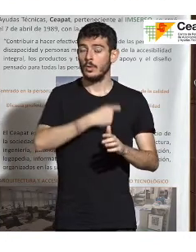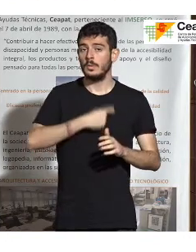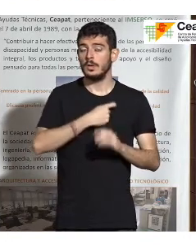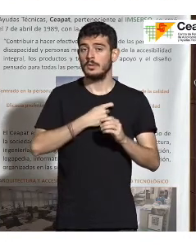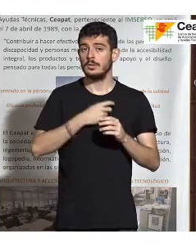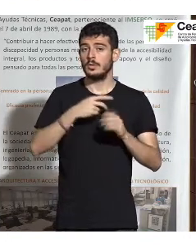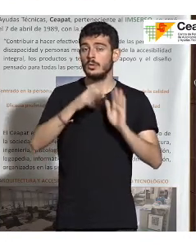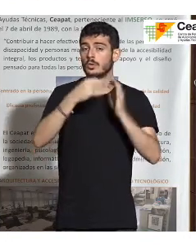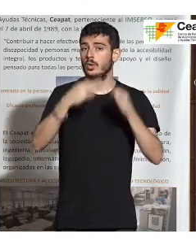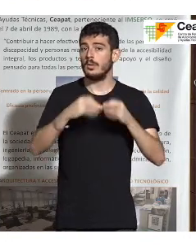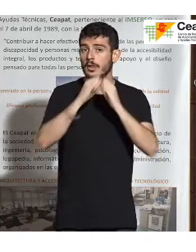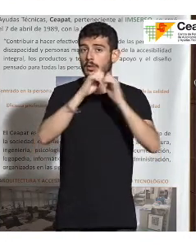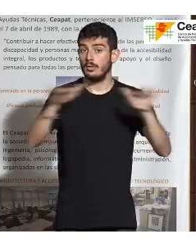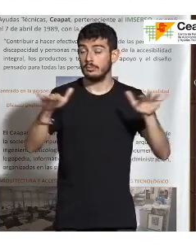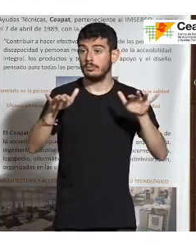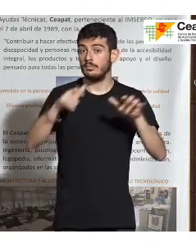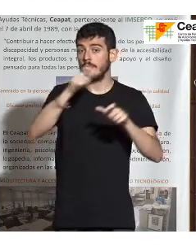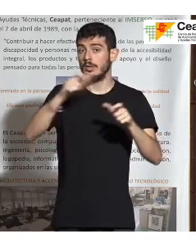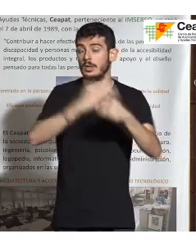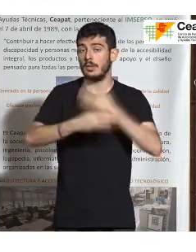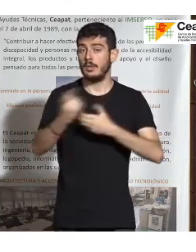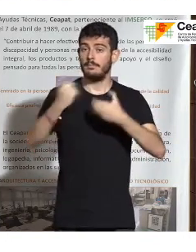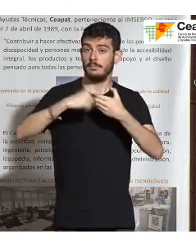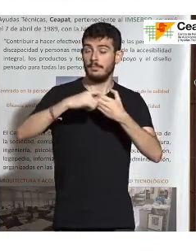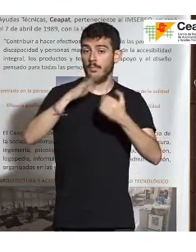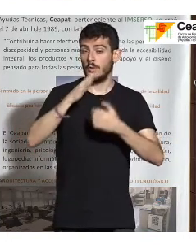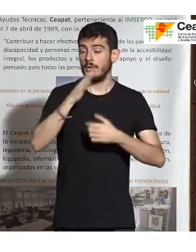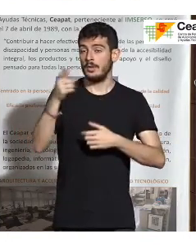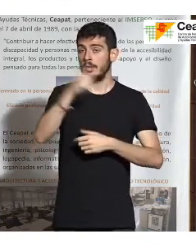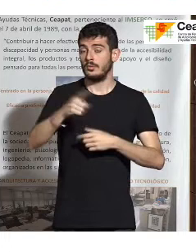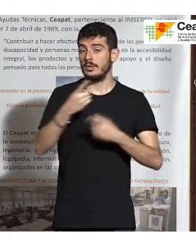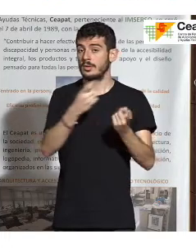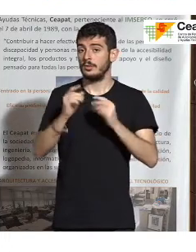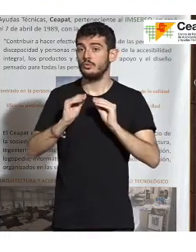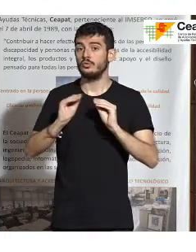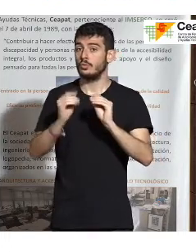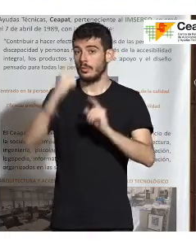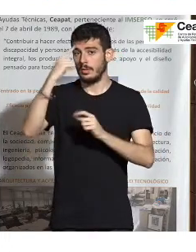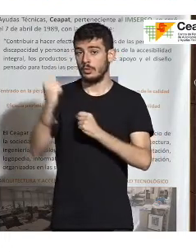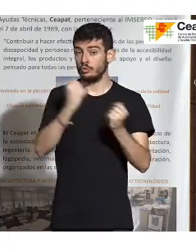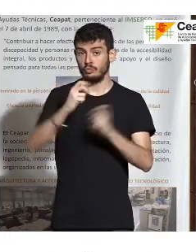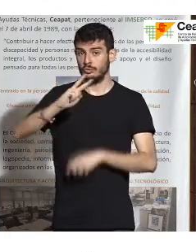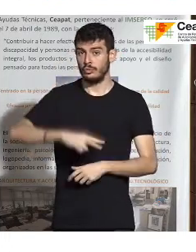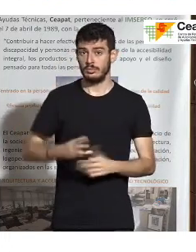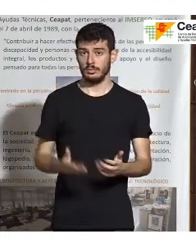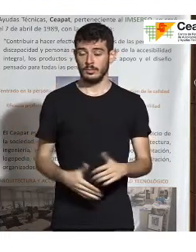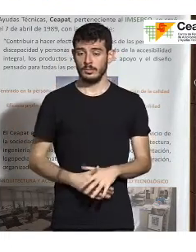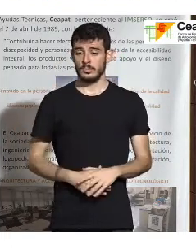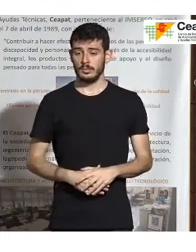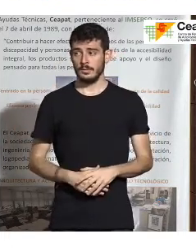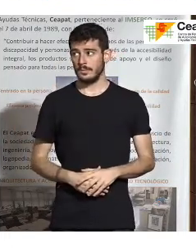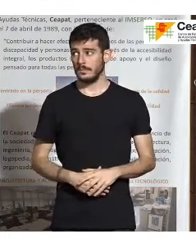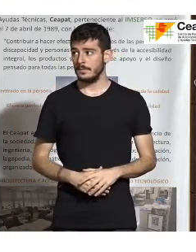participen las personas con discapacidad, porque son los verdaderos expertos en sus necesidades. Bien, pues